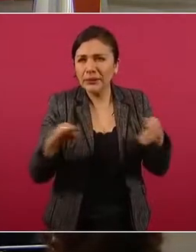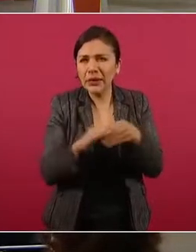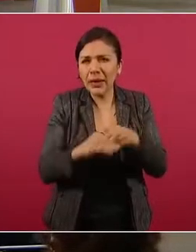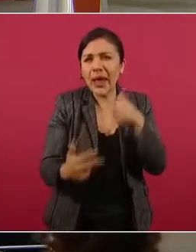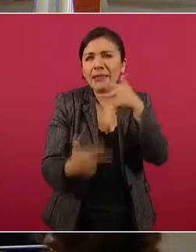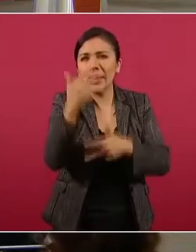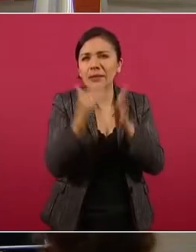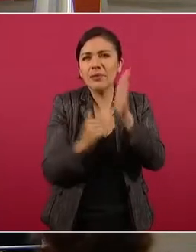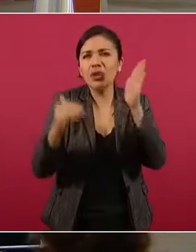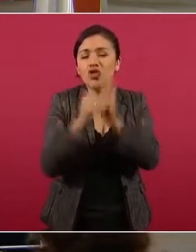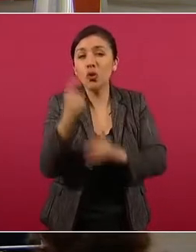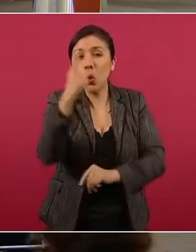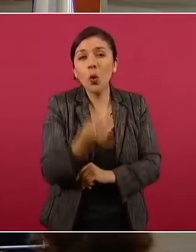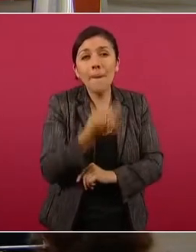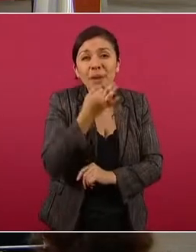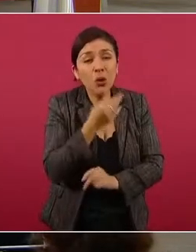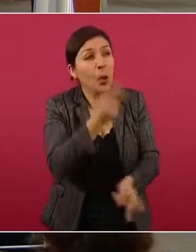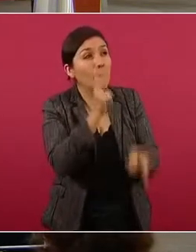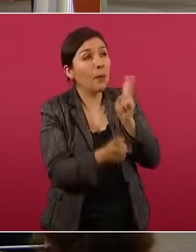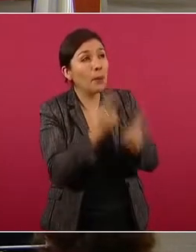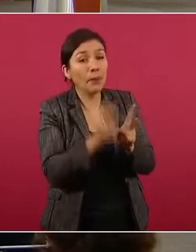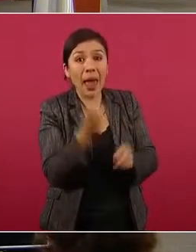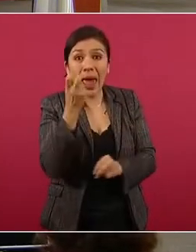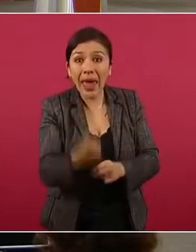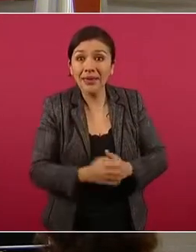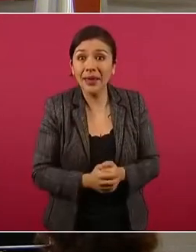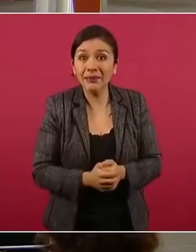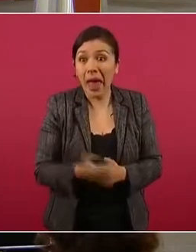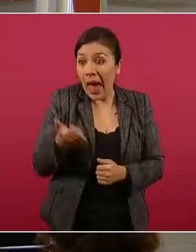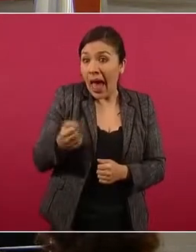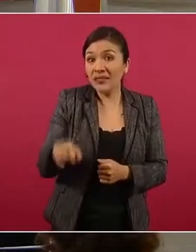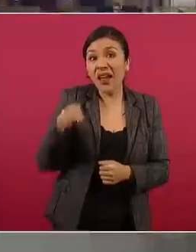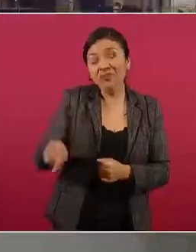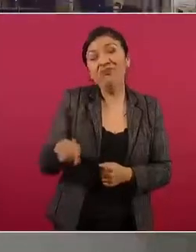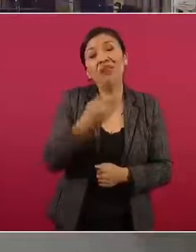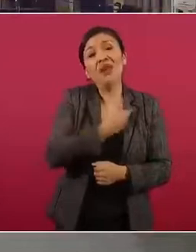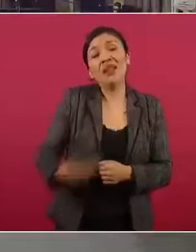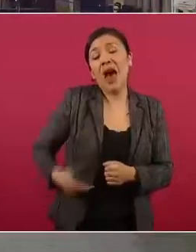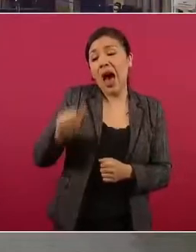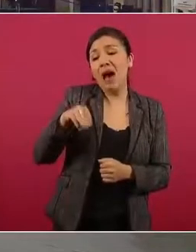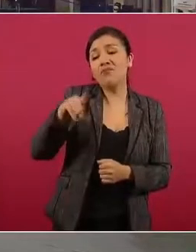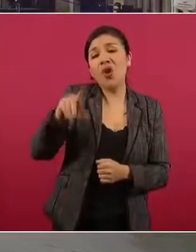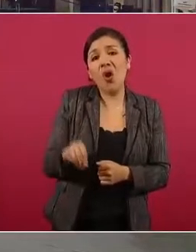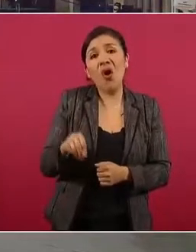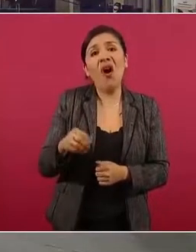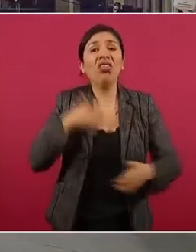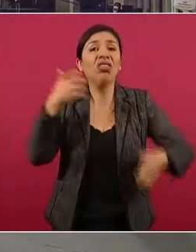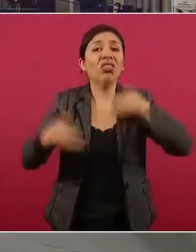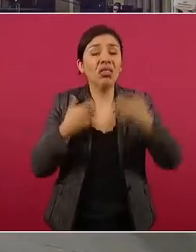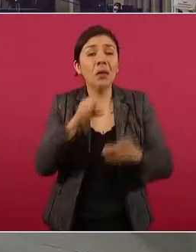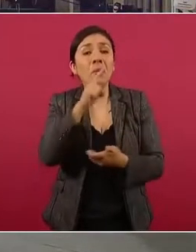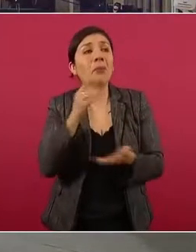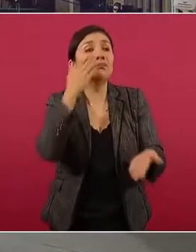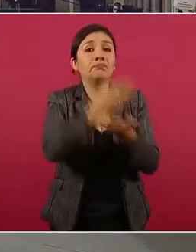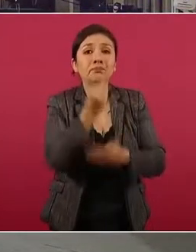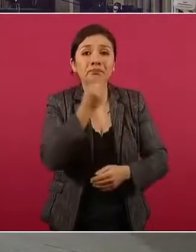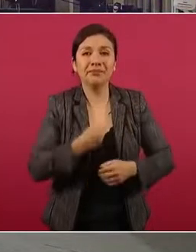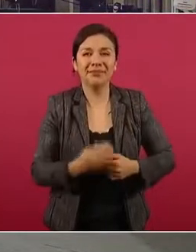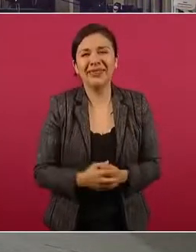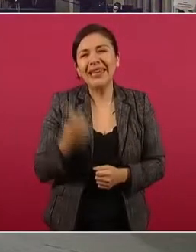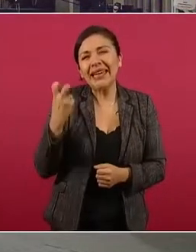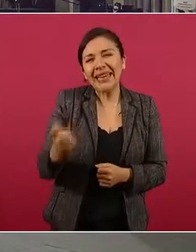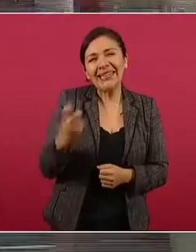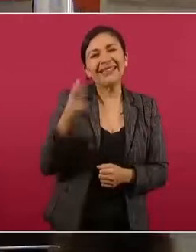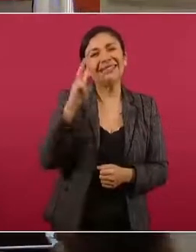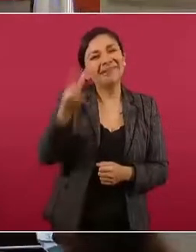el minuto. Eso nos costaron los berrinches de López Obrador. Bueno, pues es para morirse de